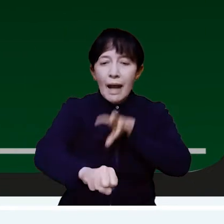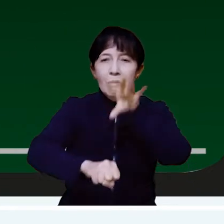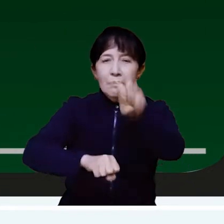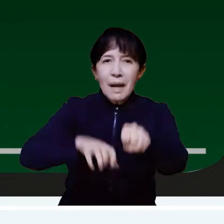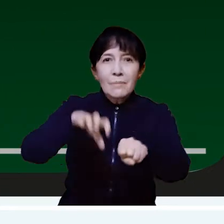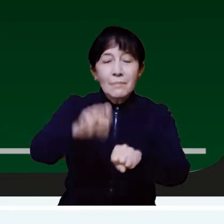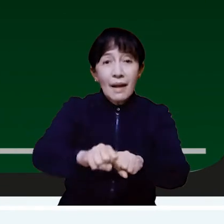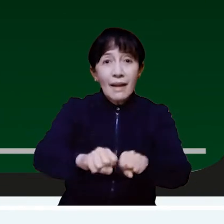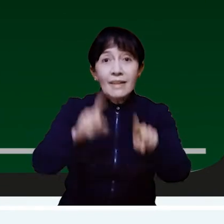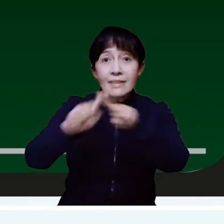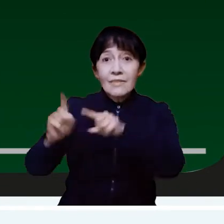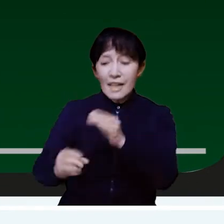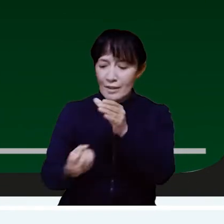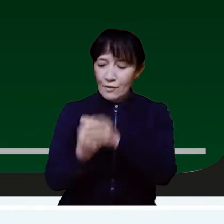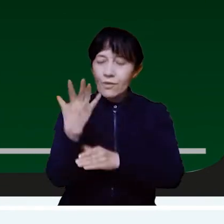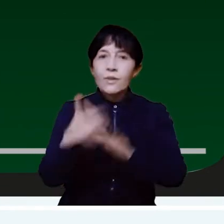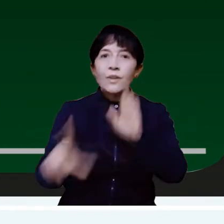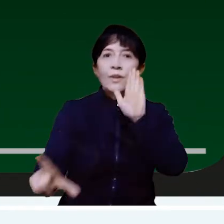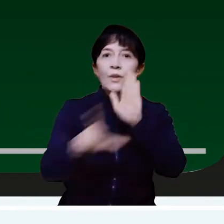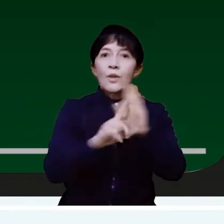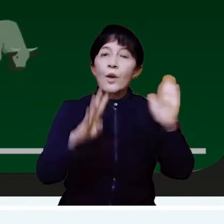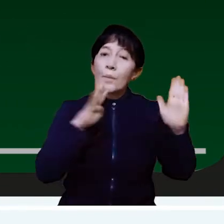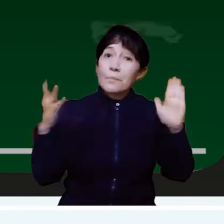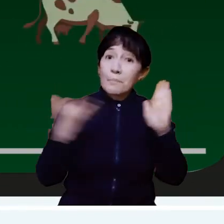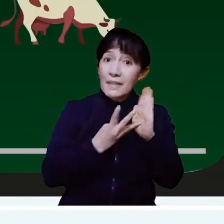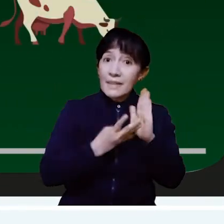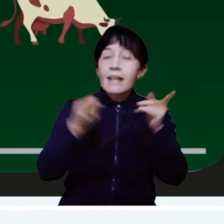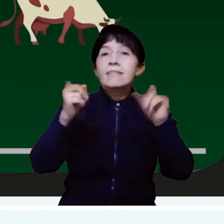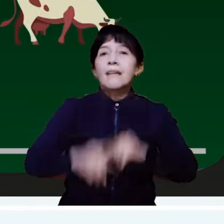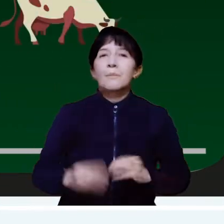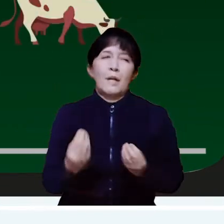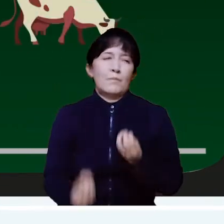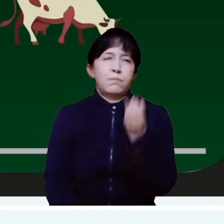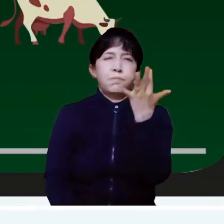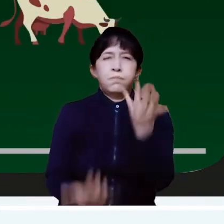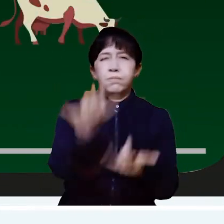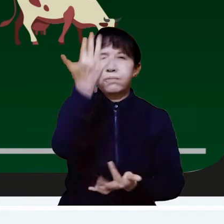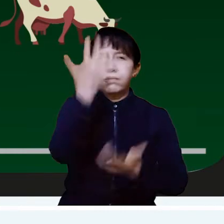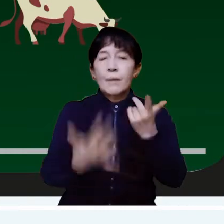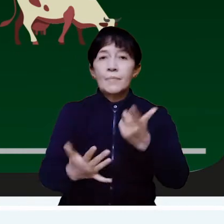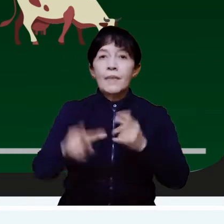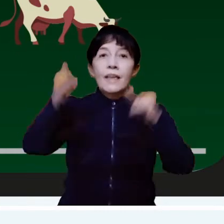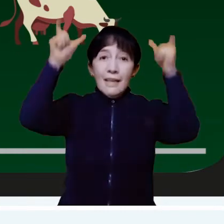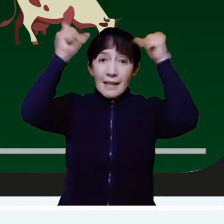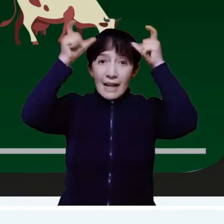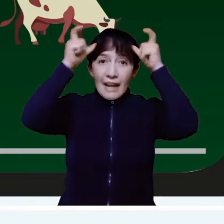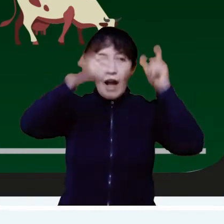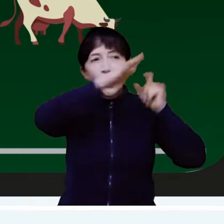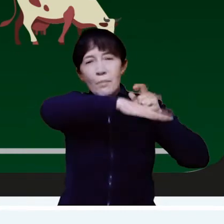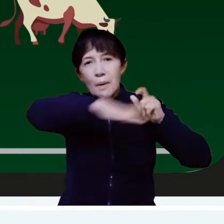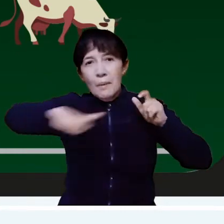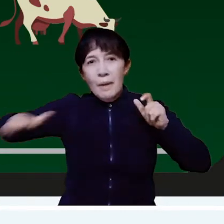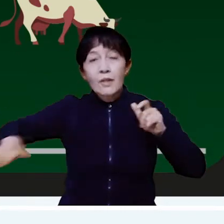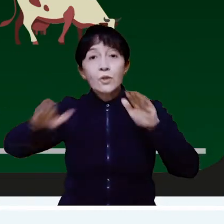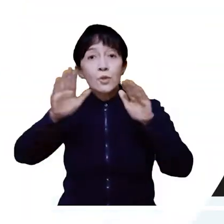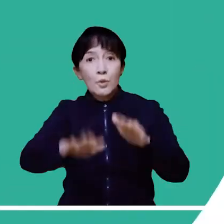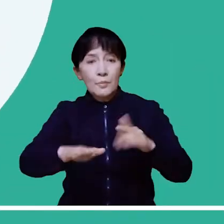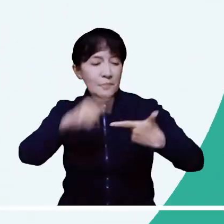cultivos ilícitos, los incendios forestales y la ganadería extensiva. Aunque estas cifras y hechos son